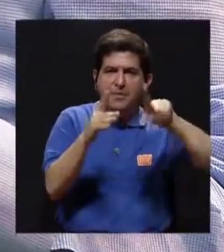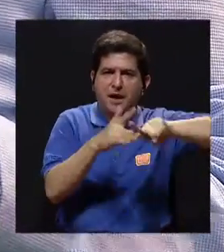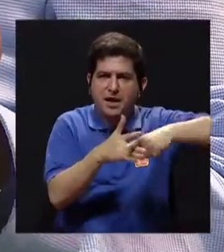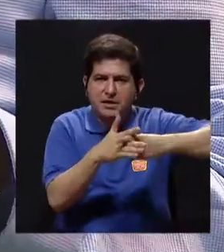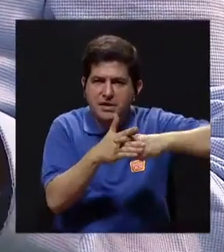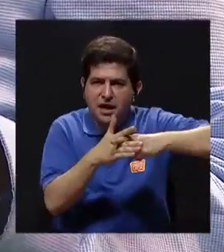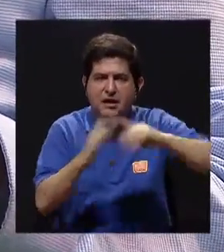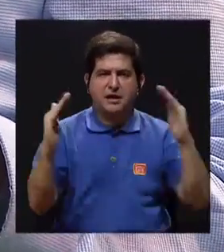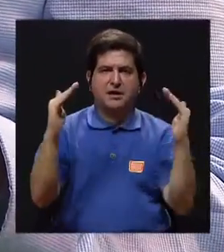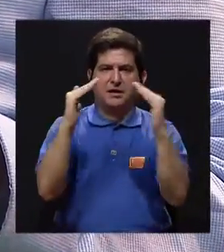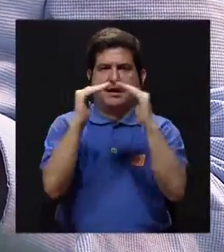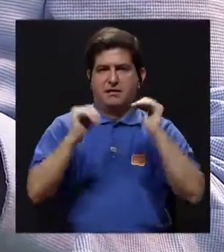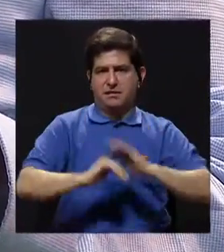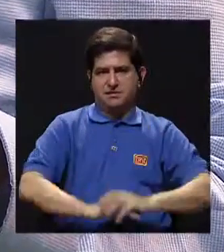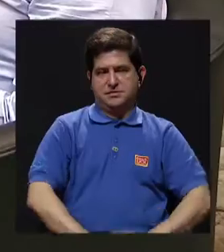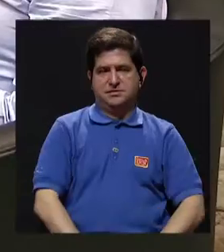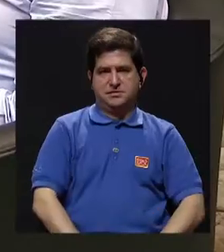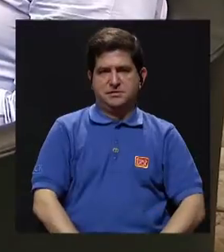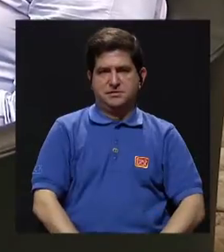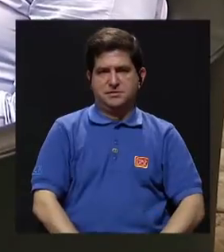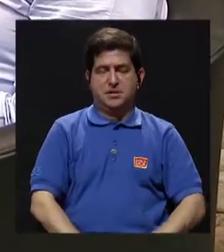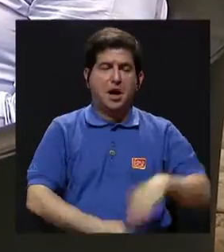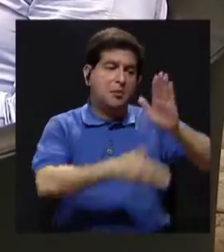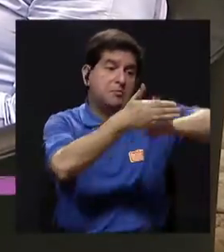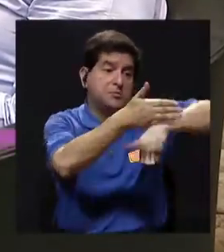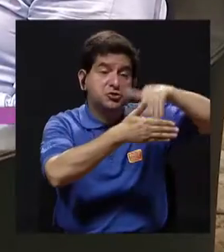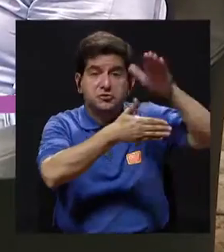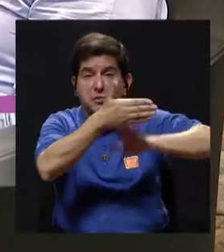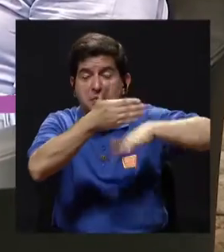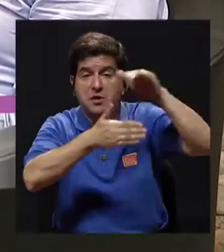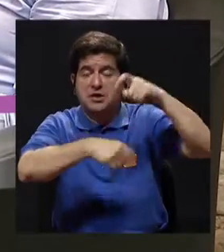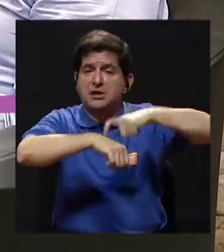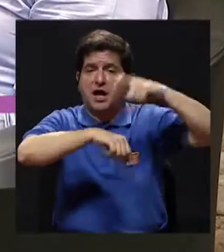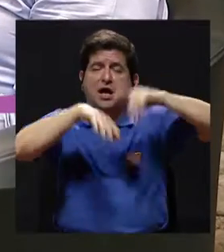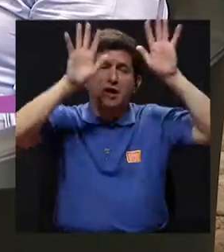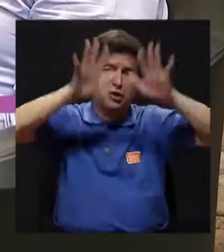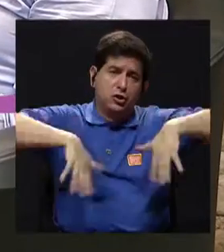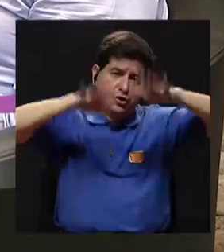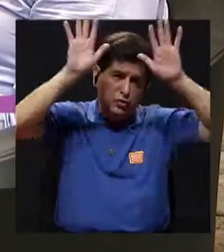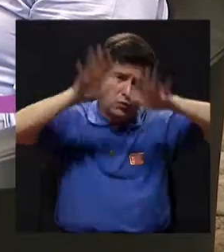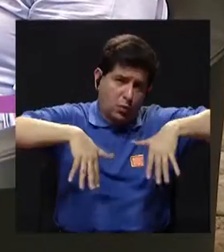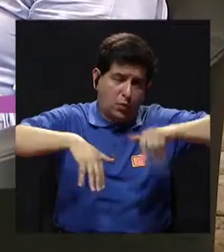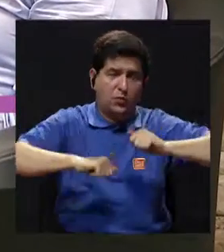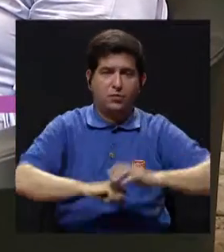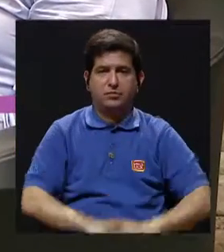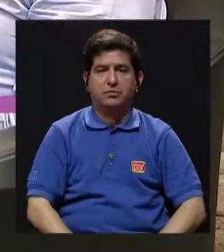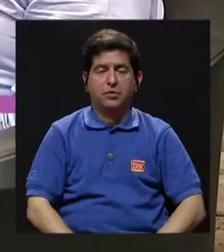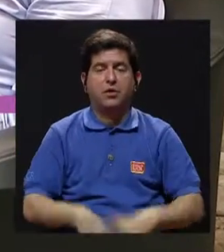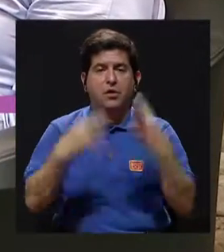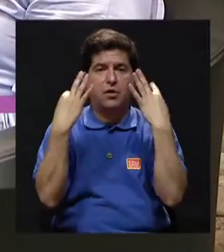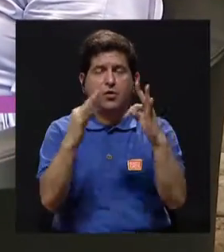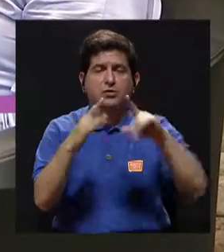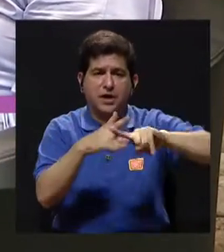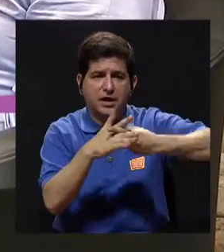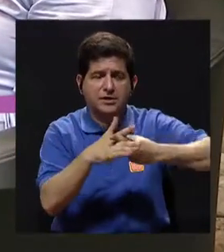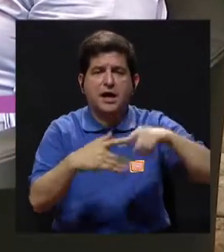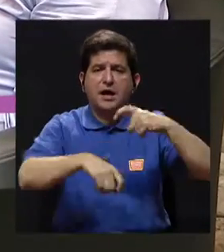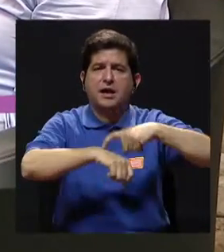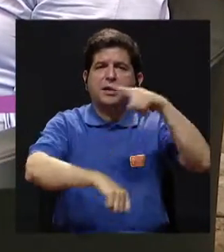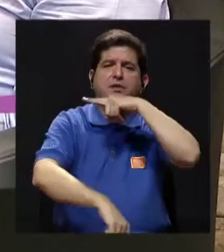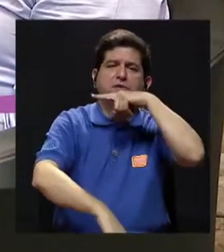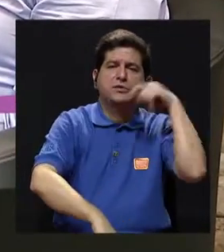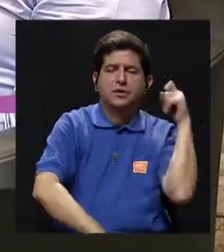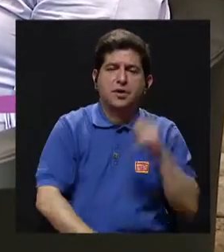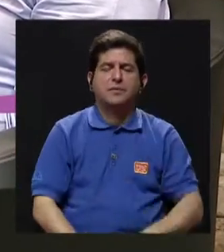de reparación de la casa, pintarla cuando viene invierno, ¿verdad? Y mejorarla cuando viene el